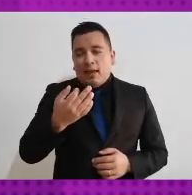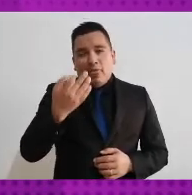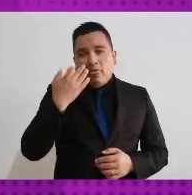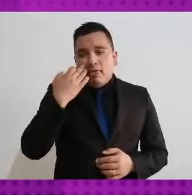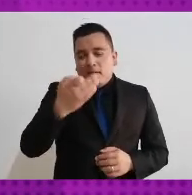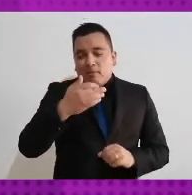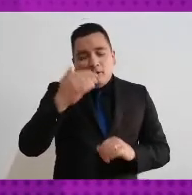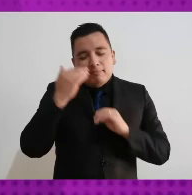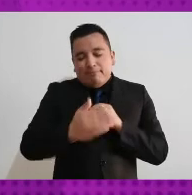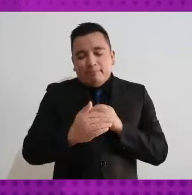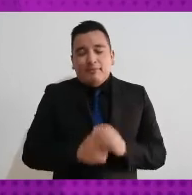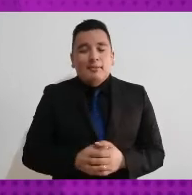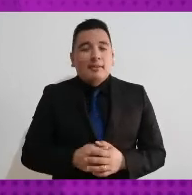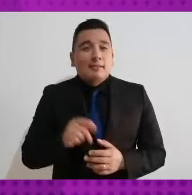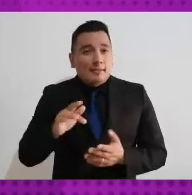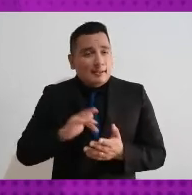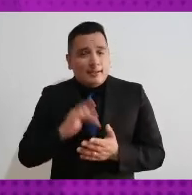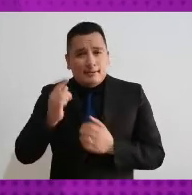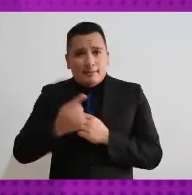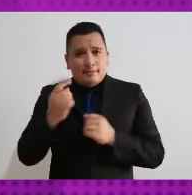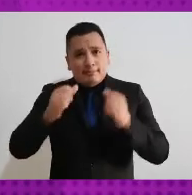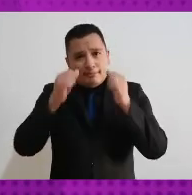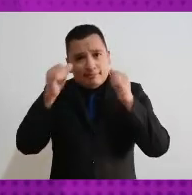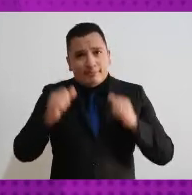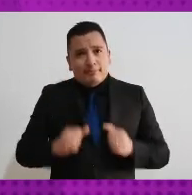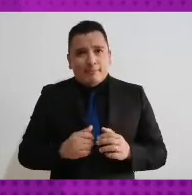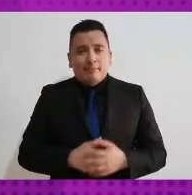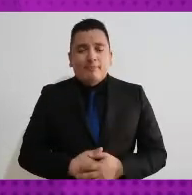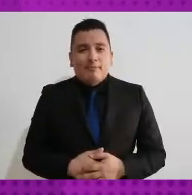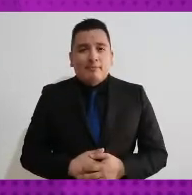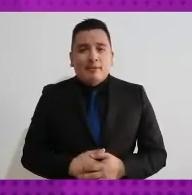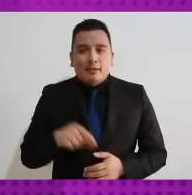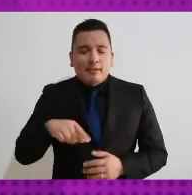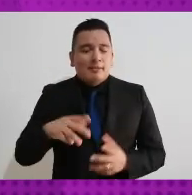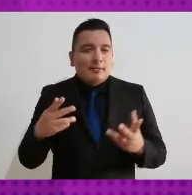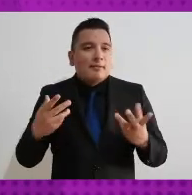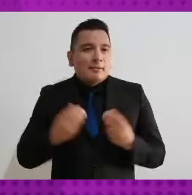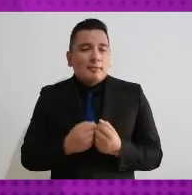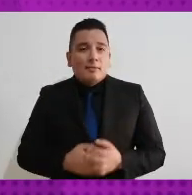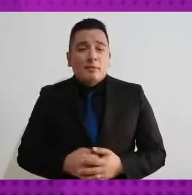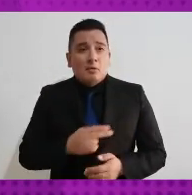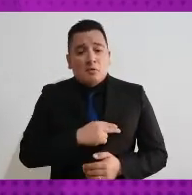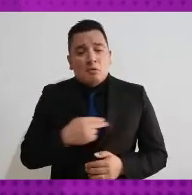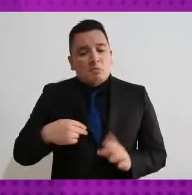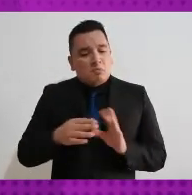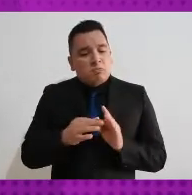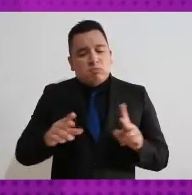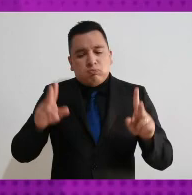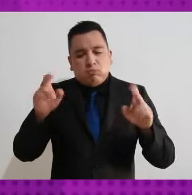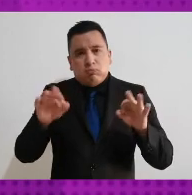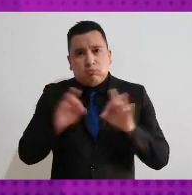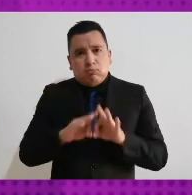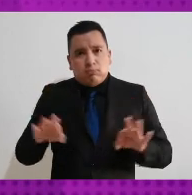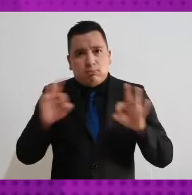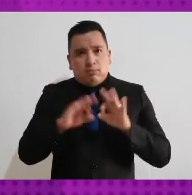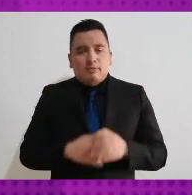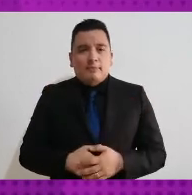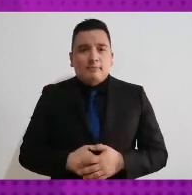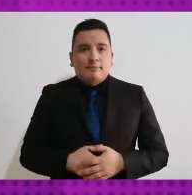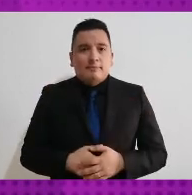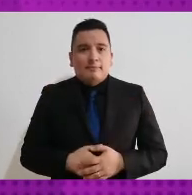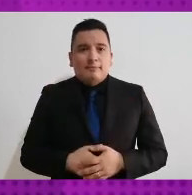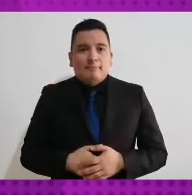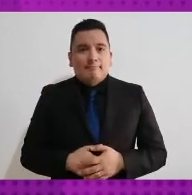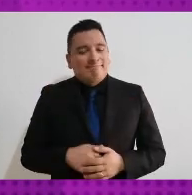agradezco esta haber atendido esta invitación de estar el día de hoy con nosotros hablando de estos temas tan importantes